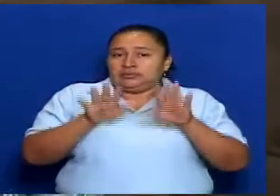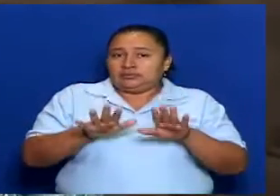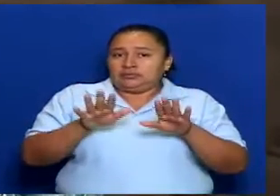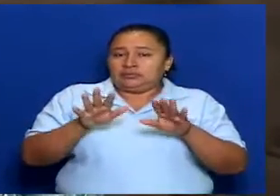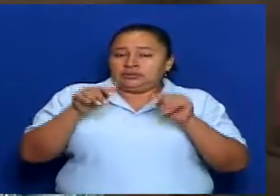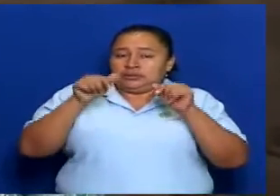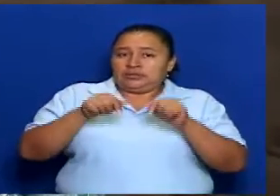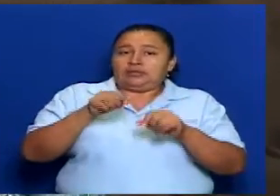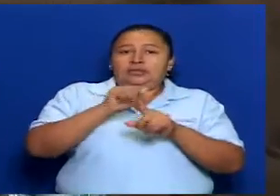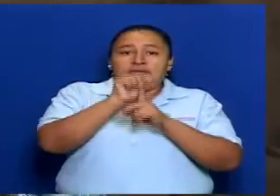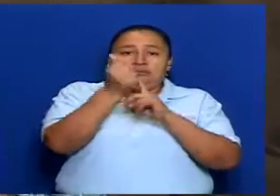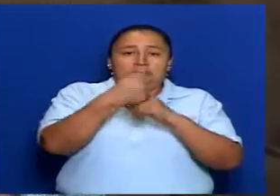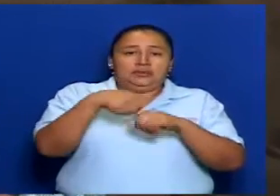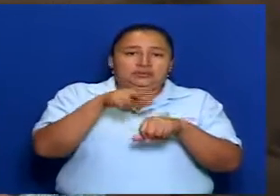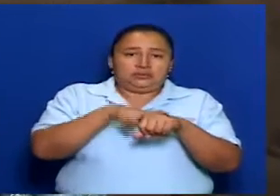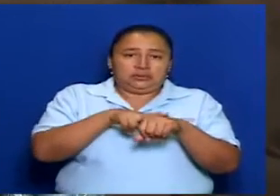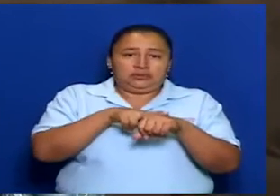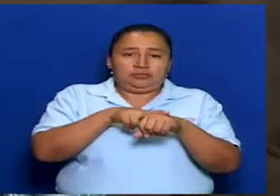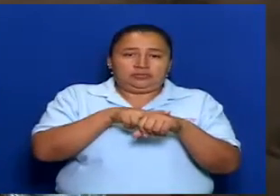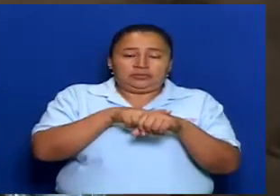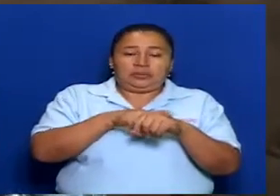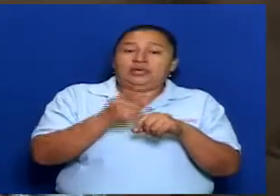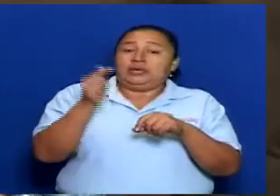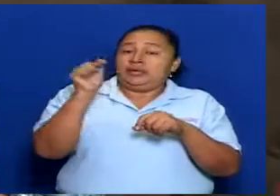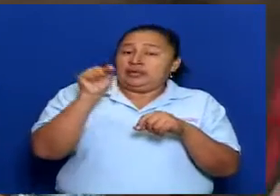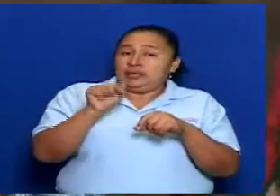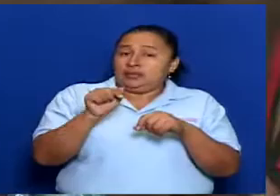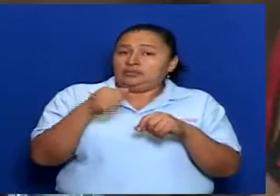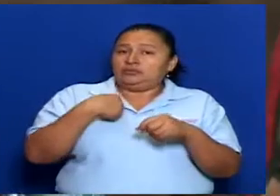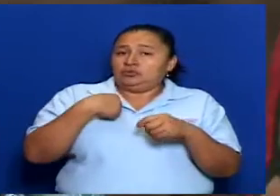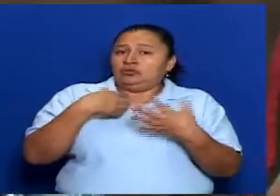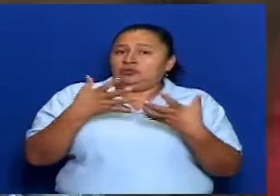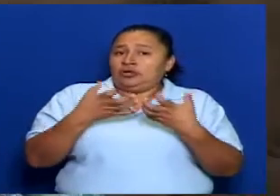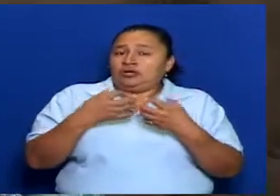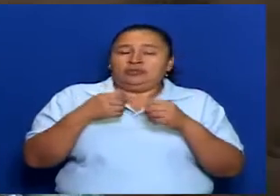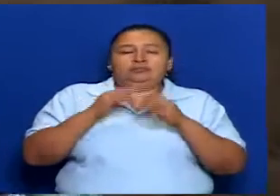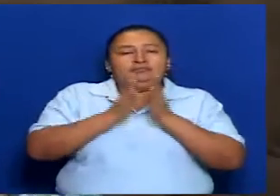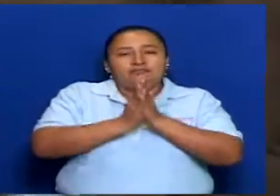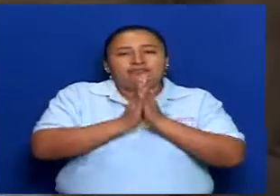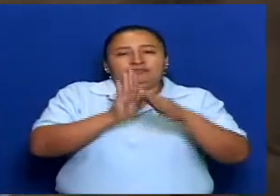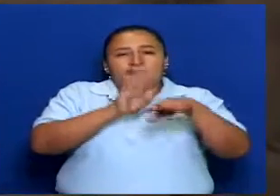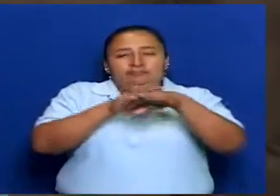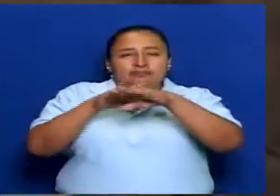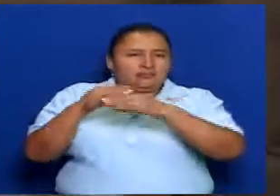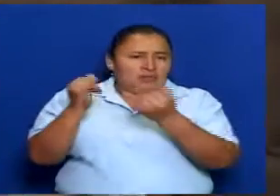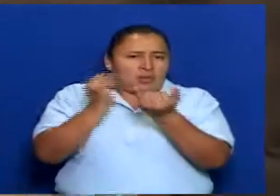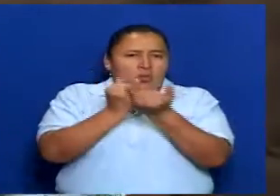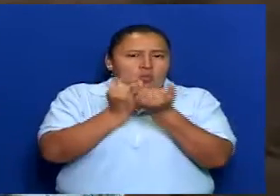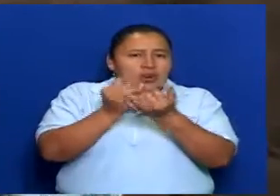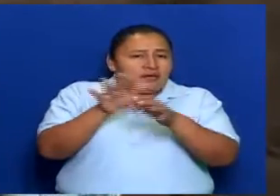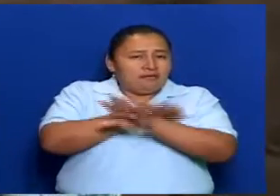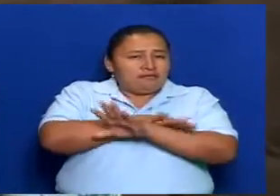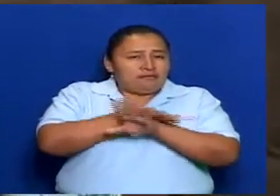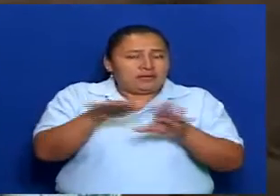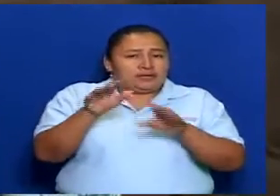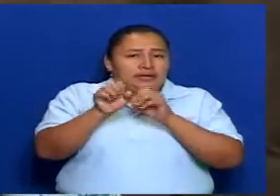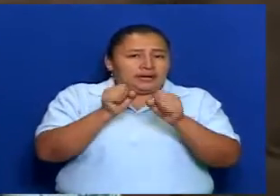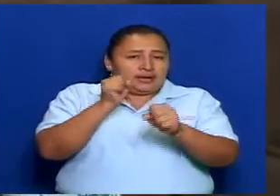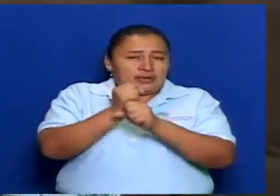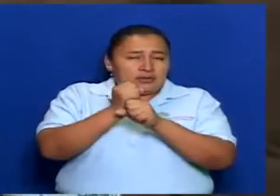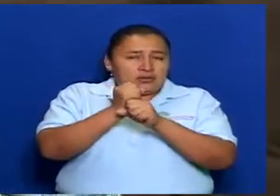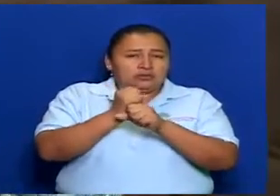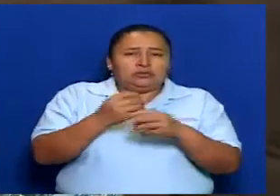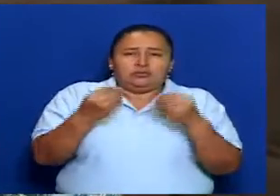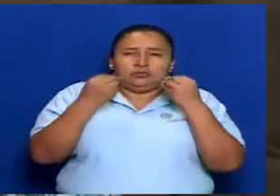Asamblea Nacional. Y eso entonces yo quisiera seguir solicitando, así como terminamos el año con ese gran